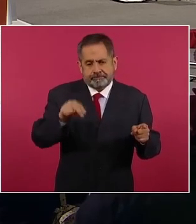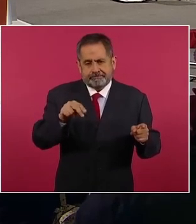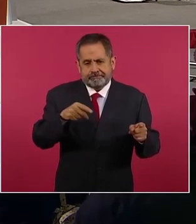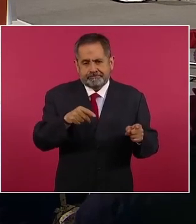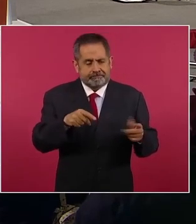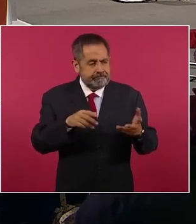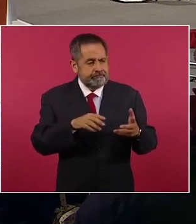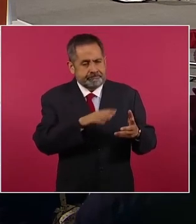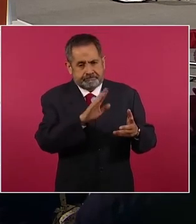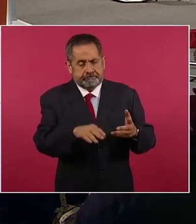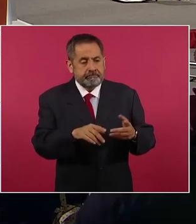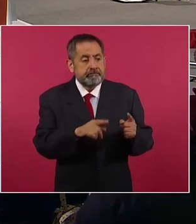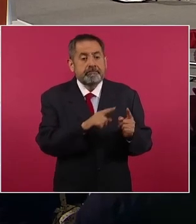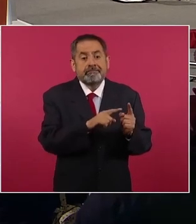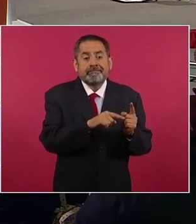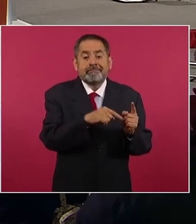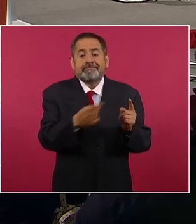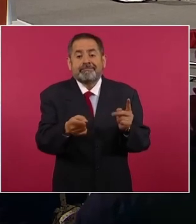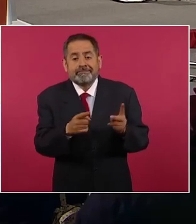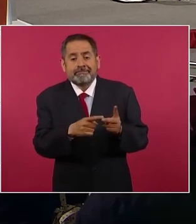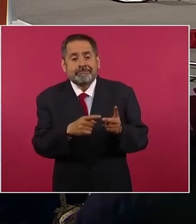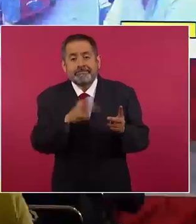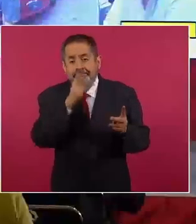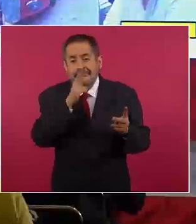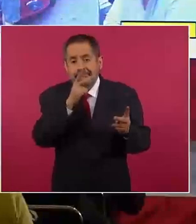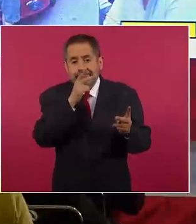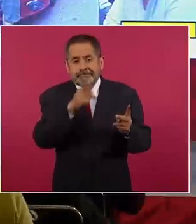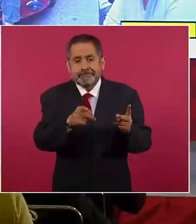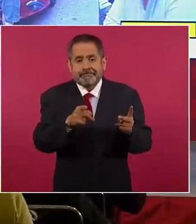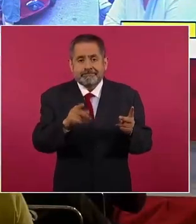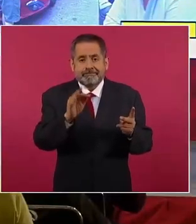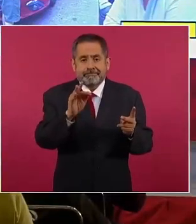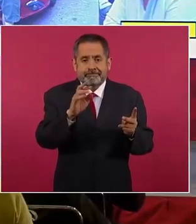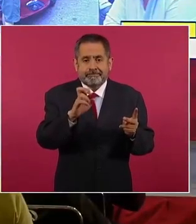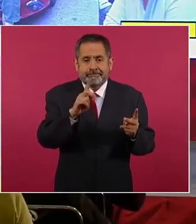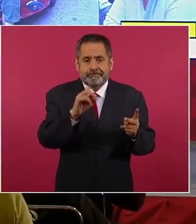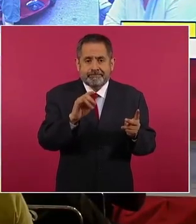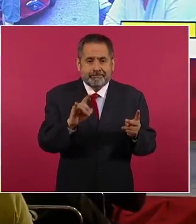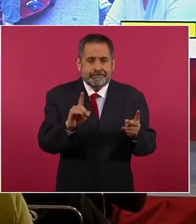último hijo del periodista Freddy. Es decir,